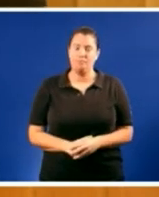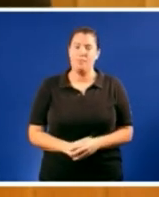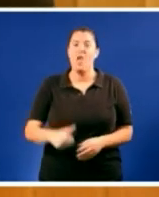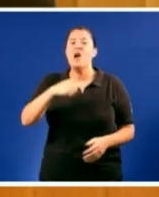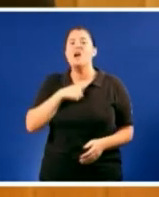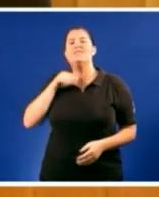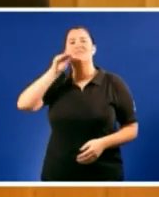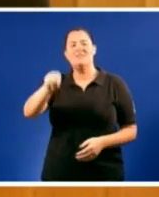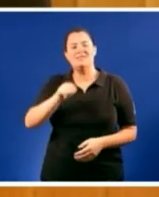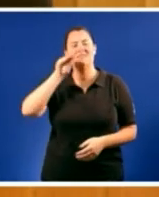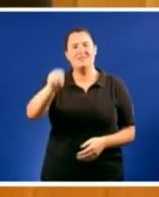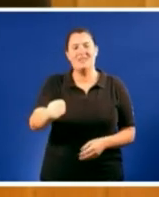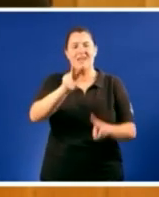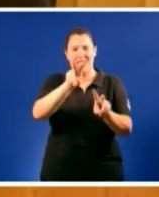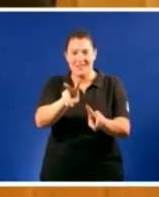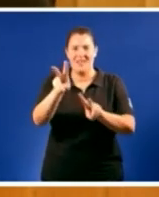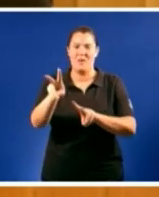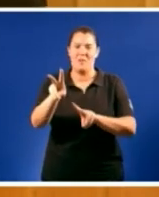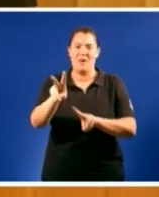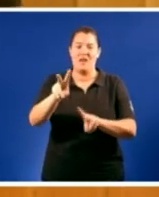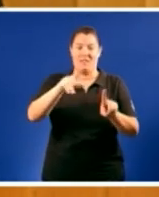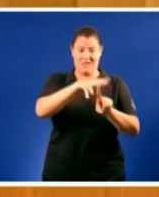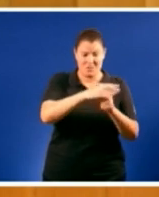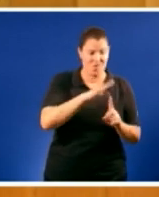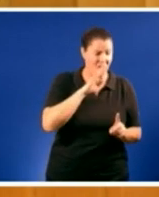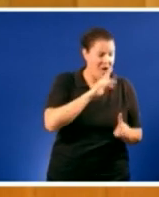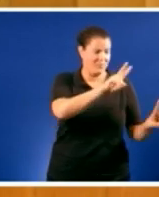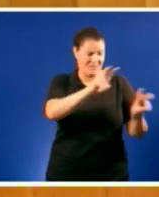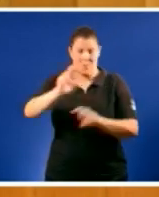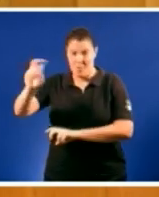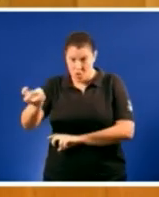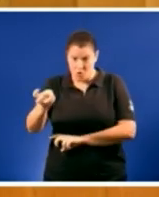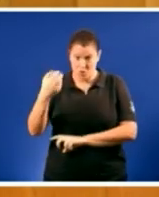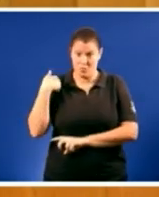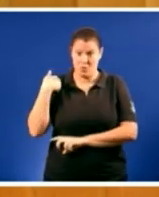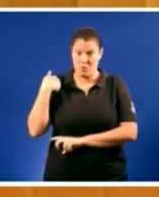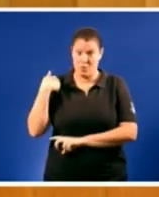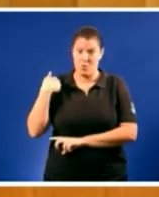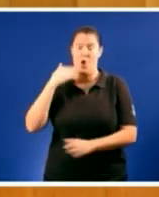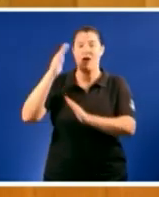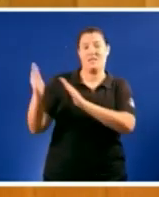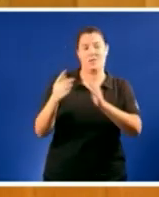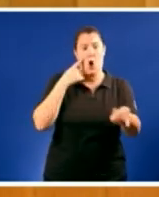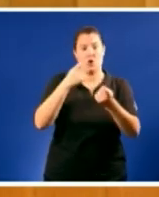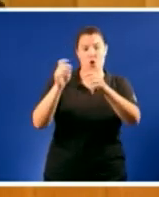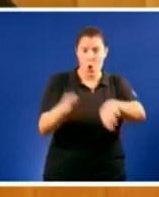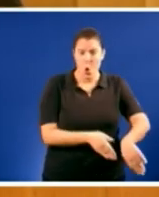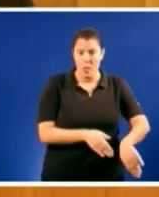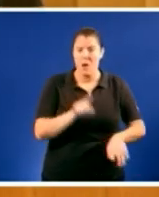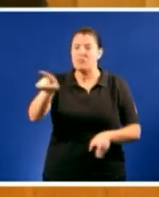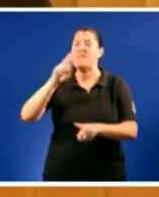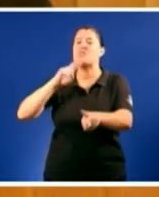sobre esta e sobre outras cuestións na última sesión de control e o único que me